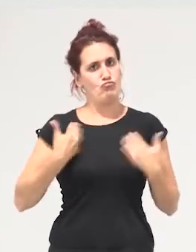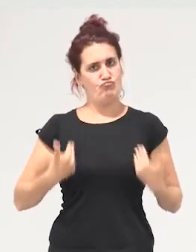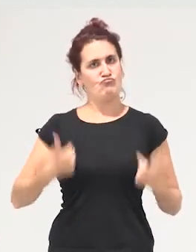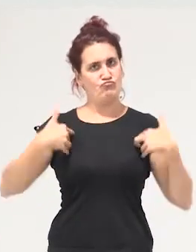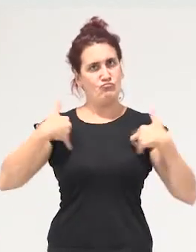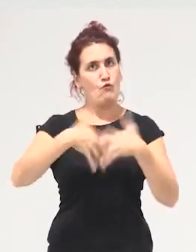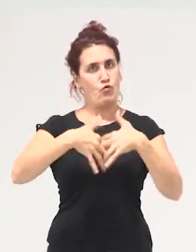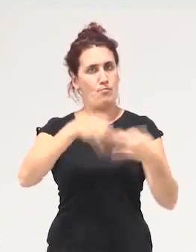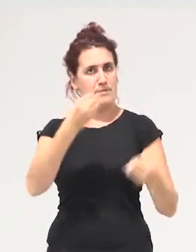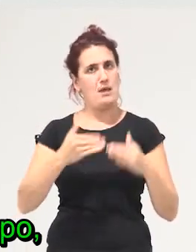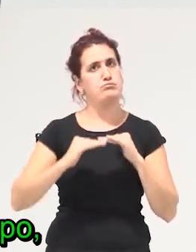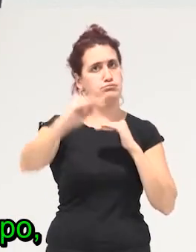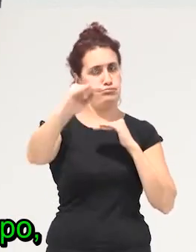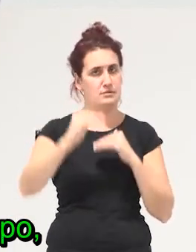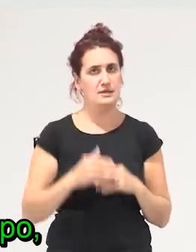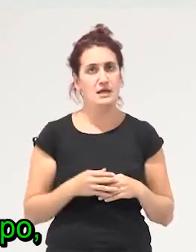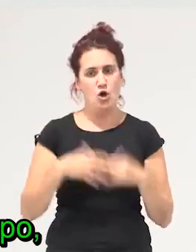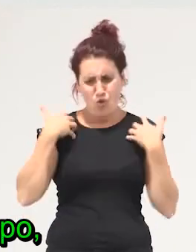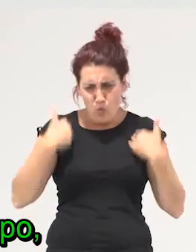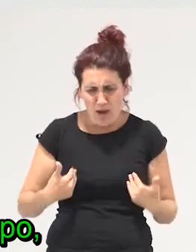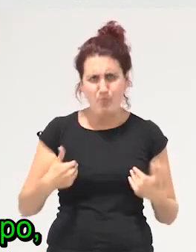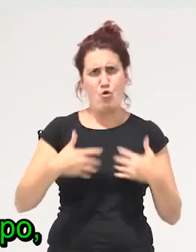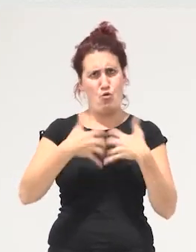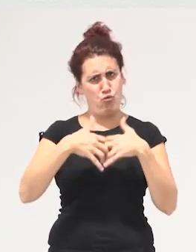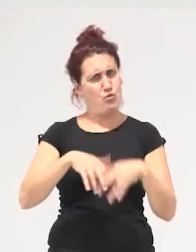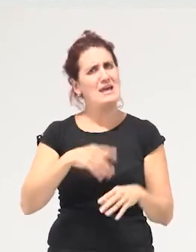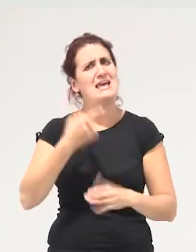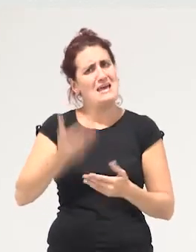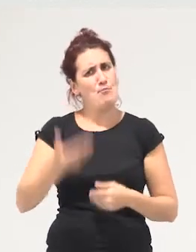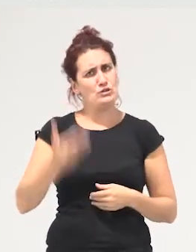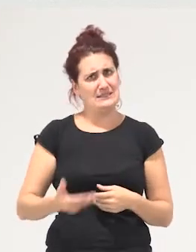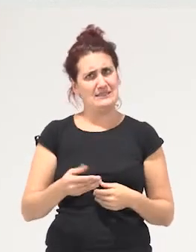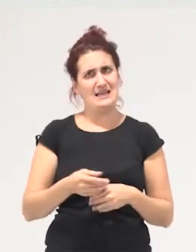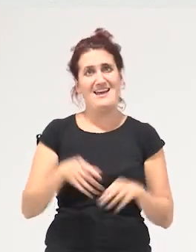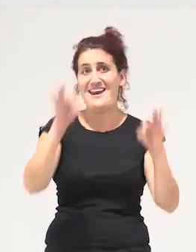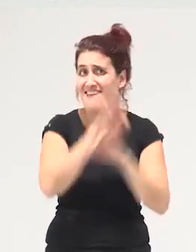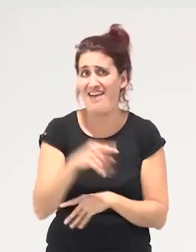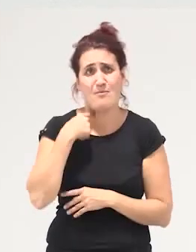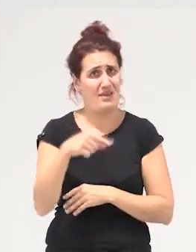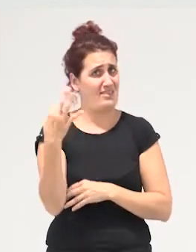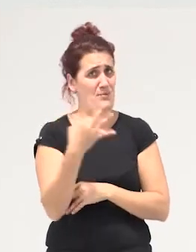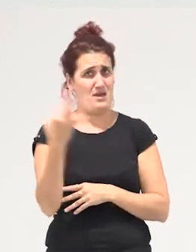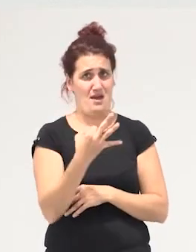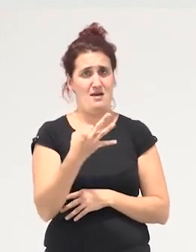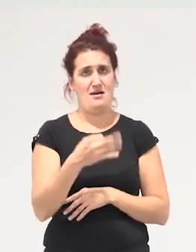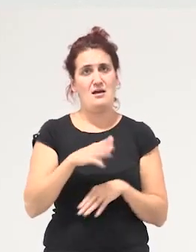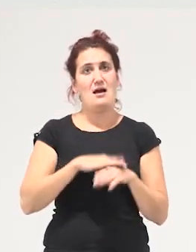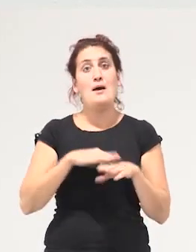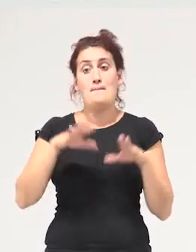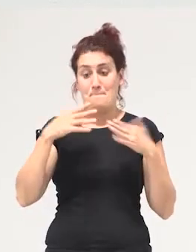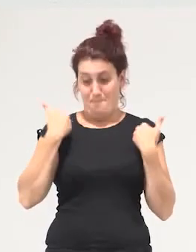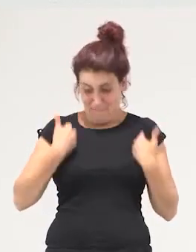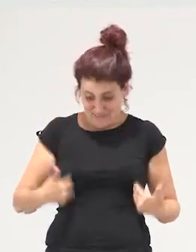lo que cuesta mantener un cuerpo lo importante que es mantener un cuerpo es algo que nadie deberíamos perder de vista manteniendo para empezar